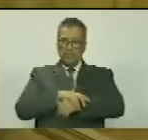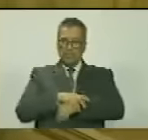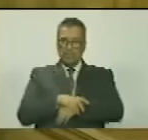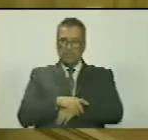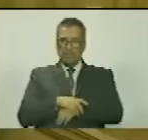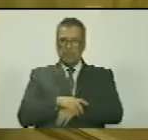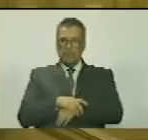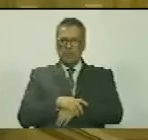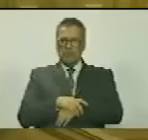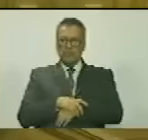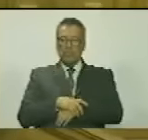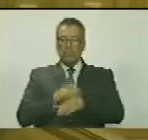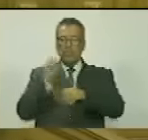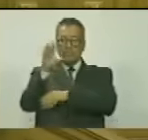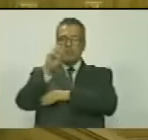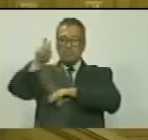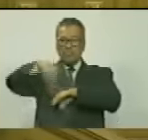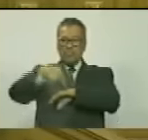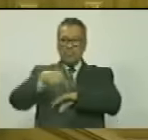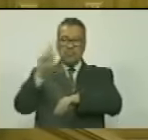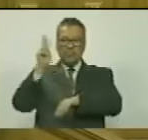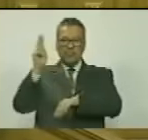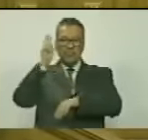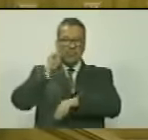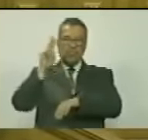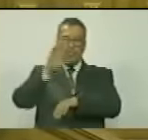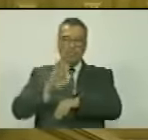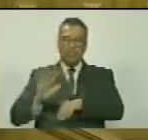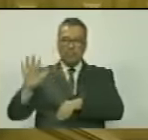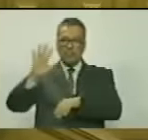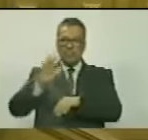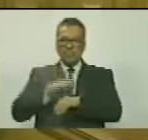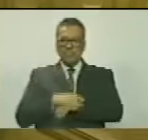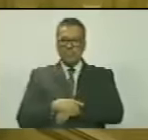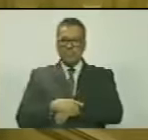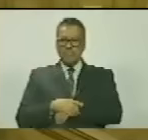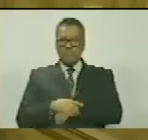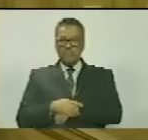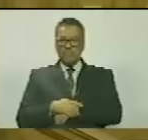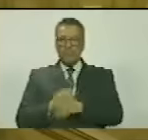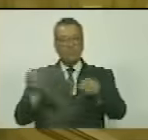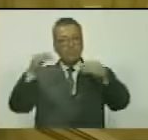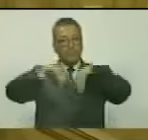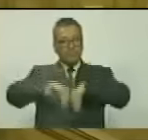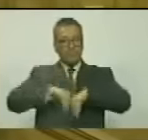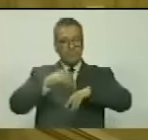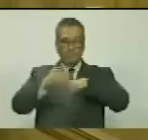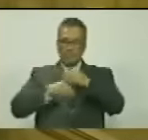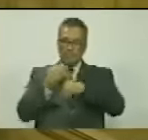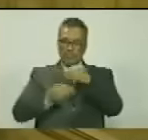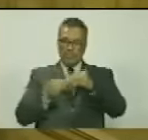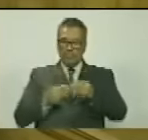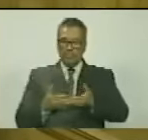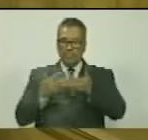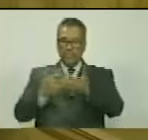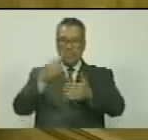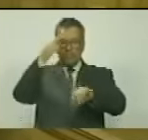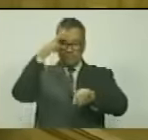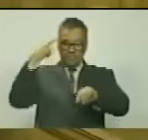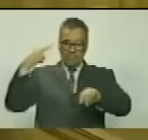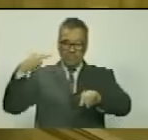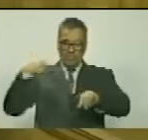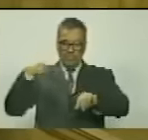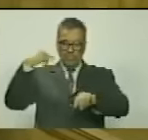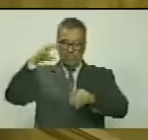Adelante. Asamblea Nacional de la República Bolivariana de Venezuela acuerdo mediante el cual se concede los honores